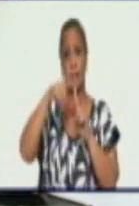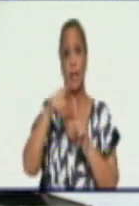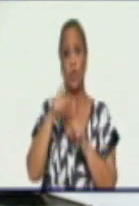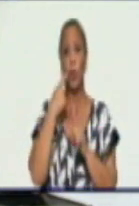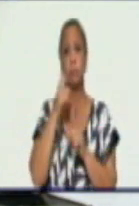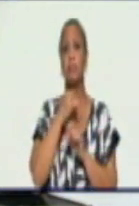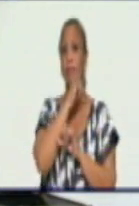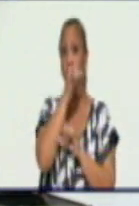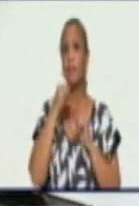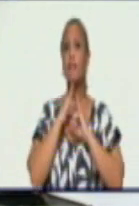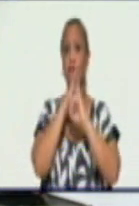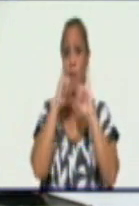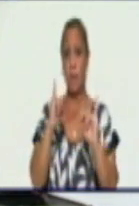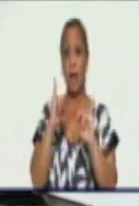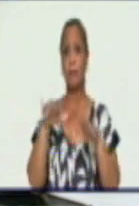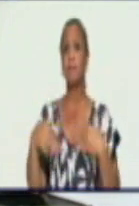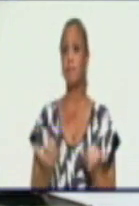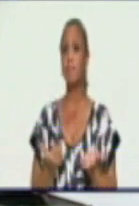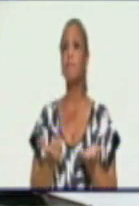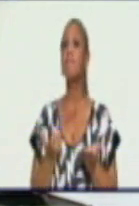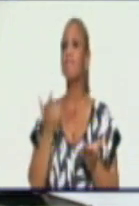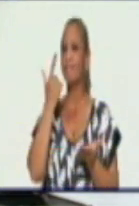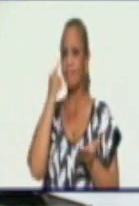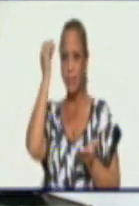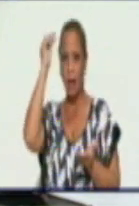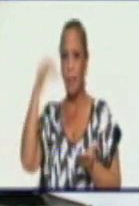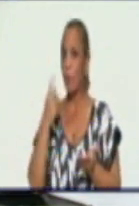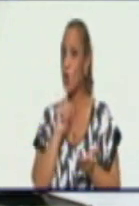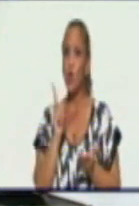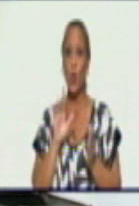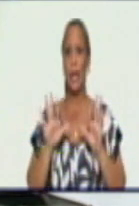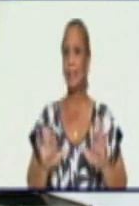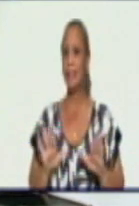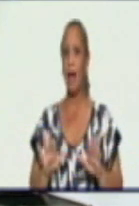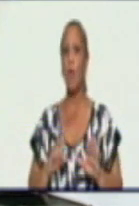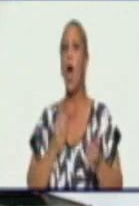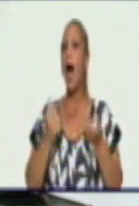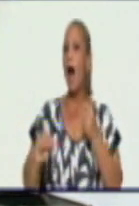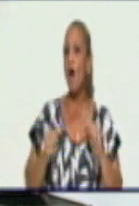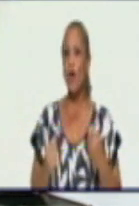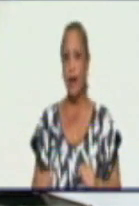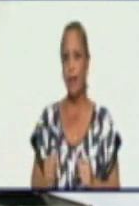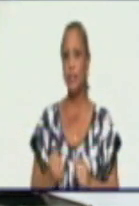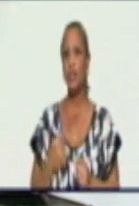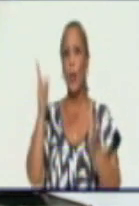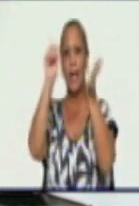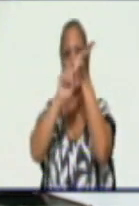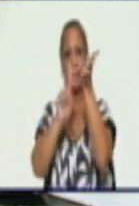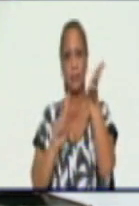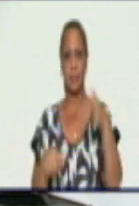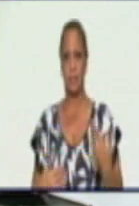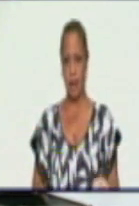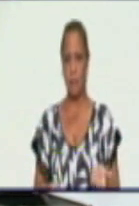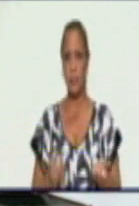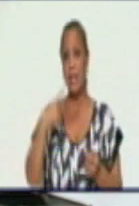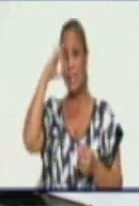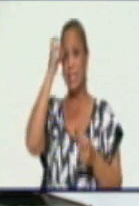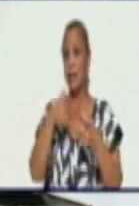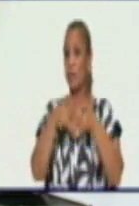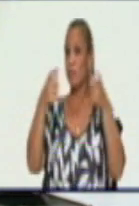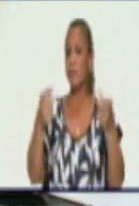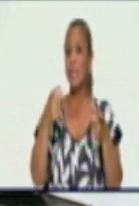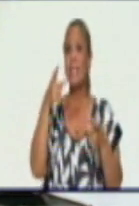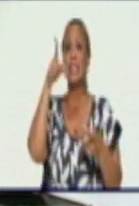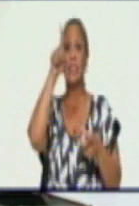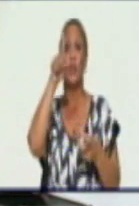a todas luces que no estamos ahorrando electricidad. Si el consumo máximo de un día promedio es de 118